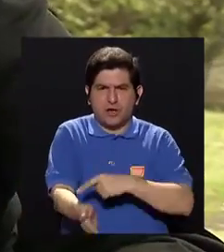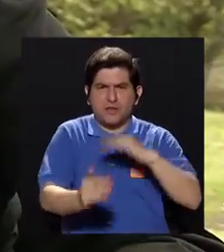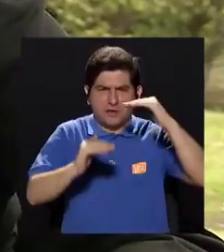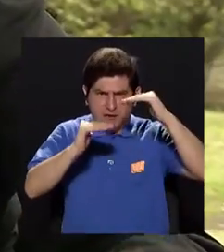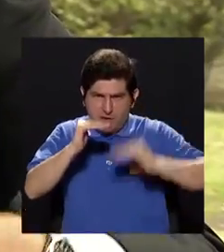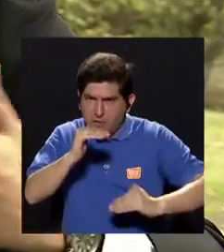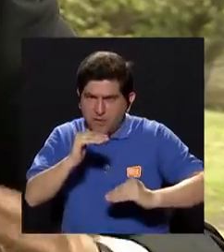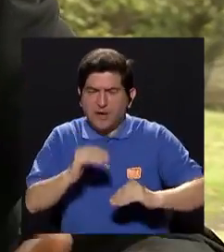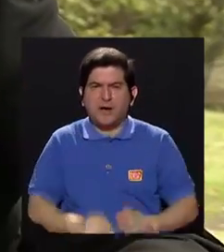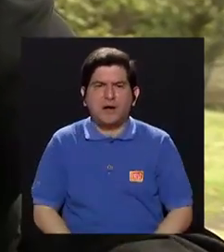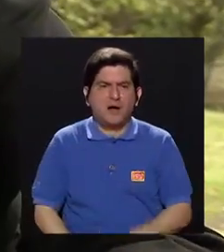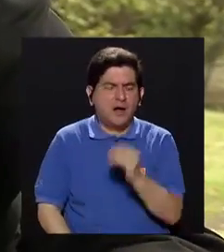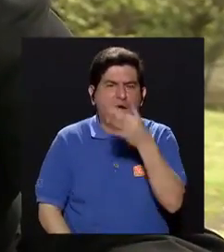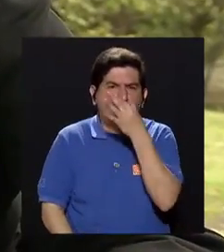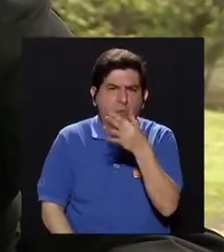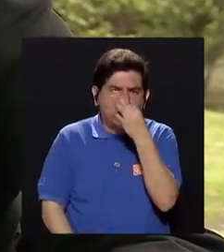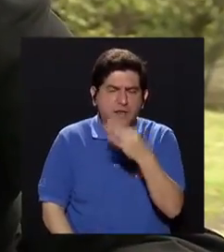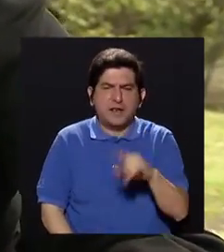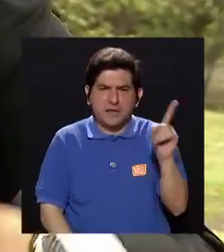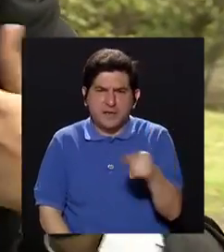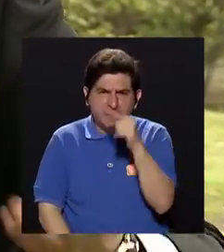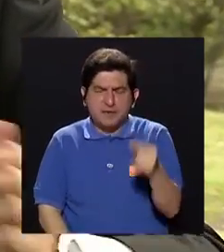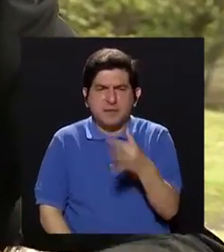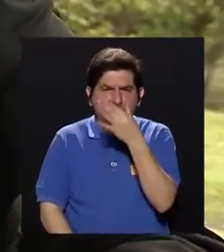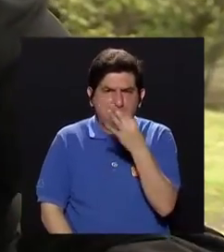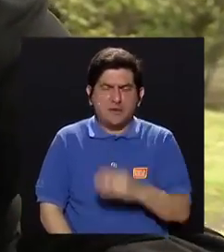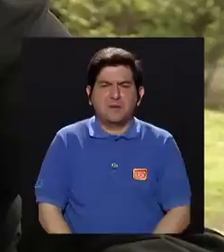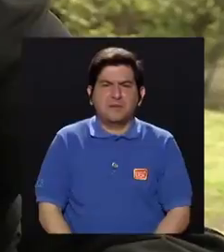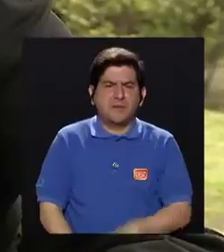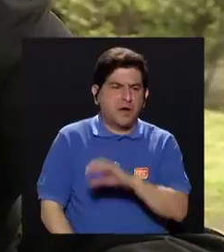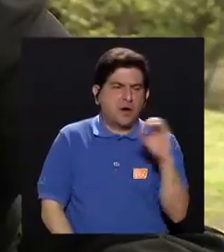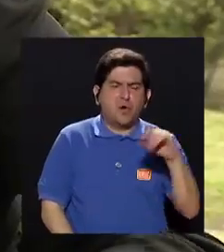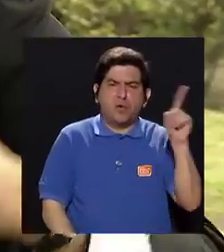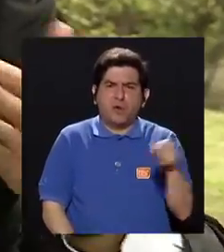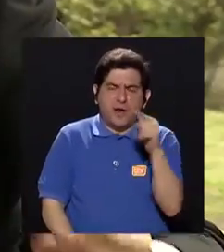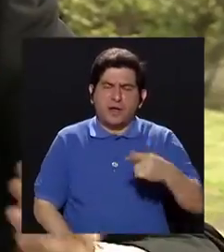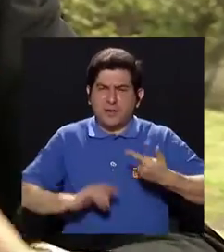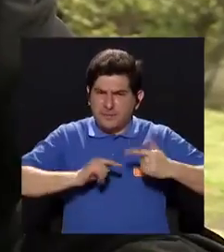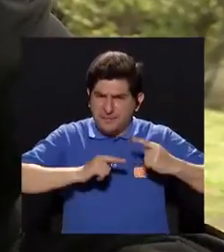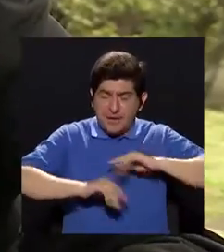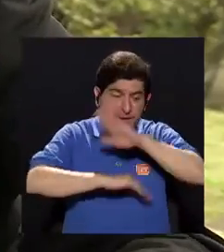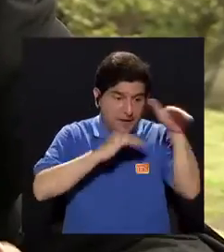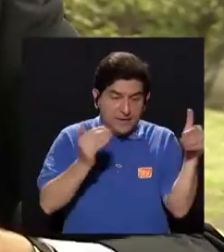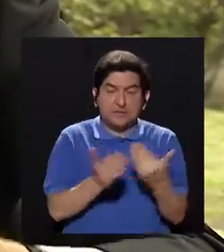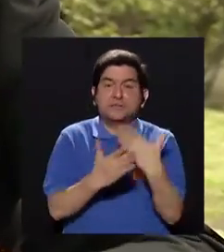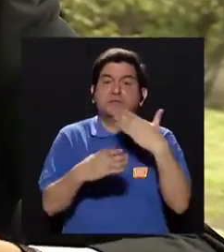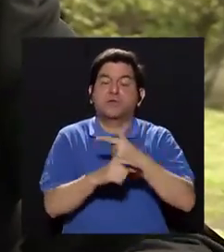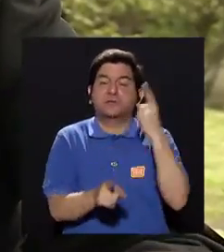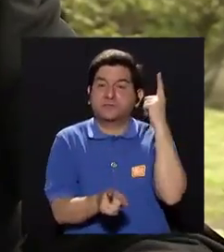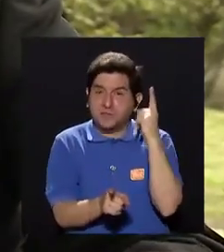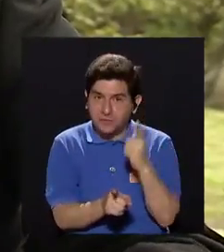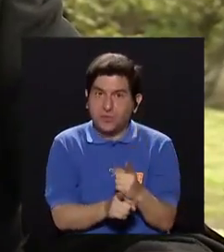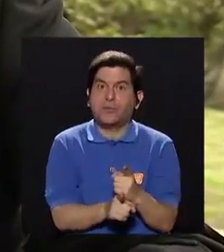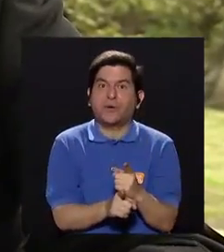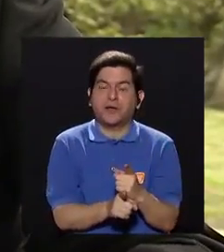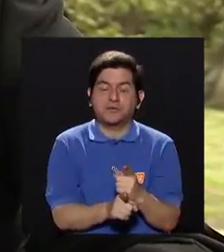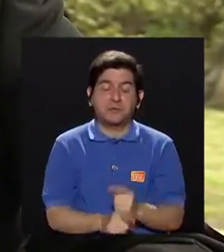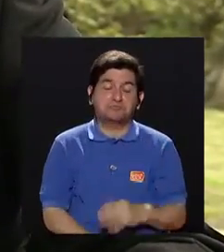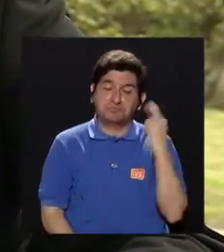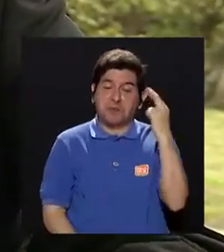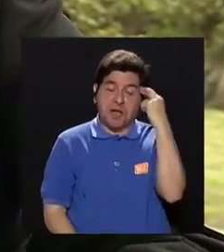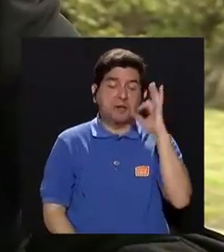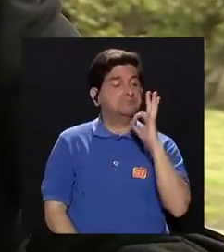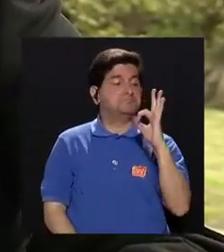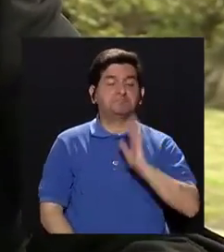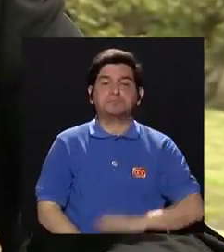la presión, el de la diabetes baja la glucosa, el de la gripe me quito la gripe, el analgésico me quita el dolor. Si todos hacen lo que tienen que